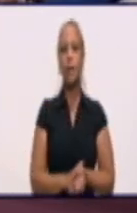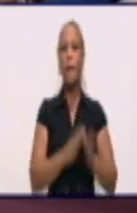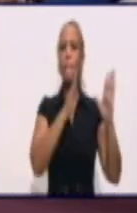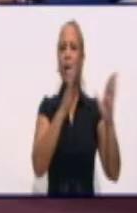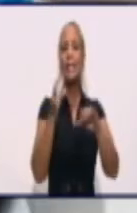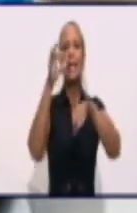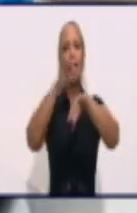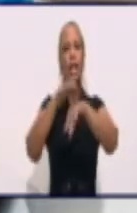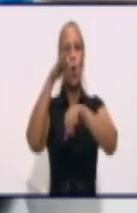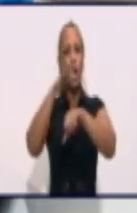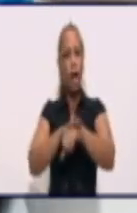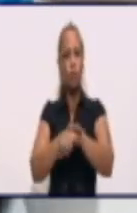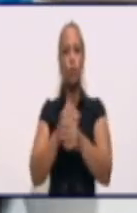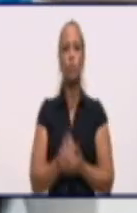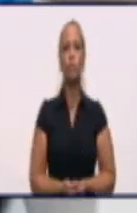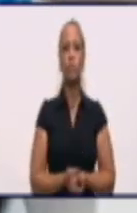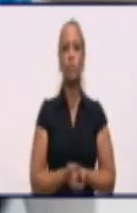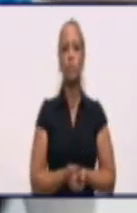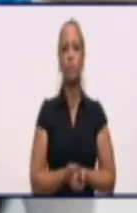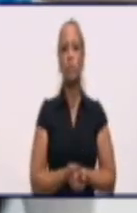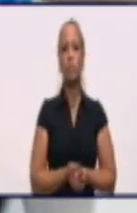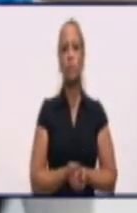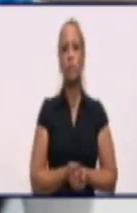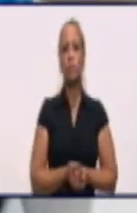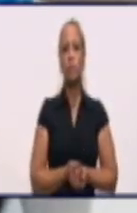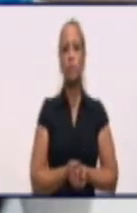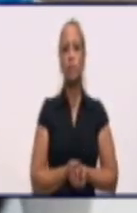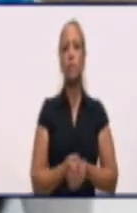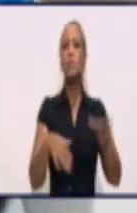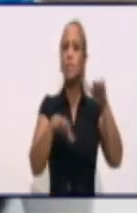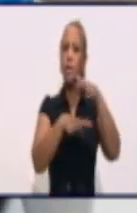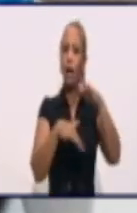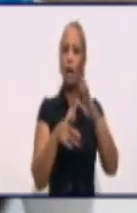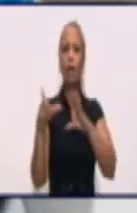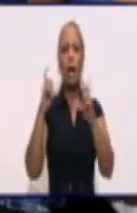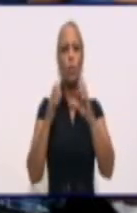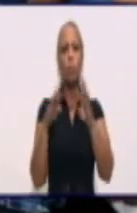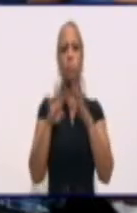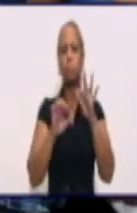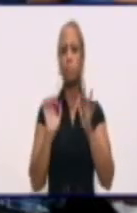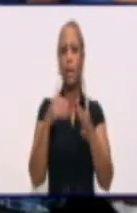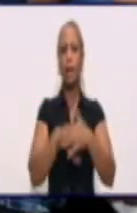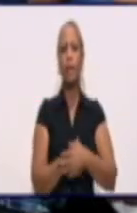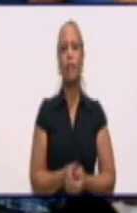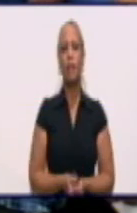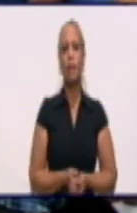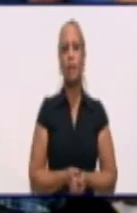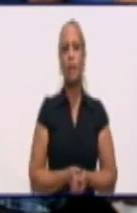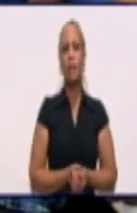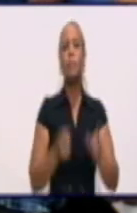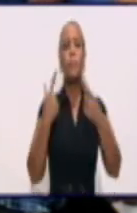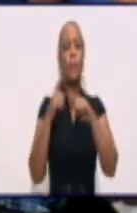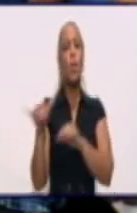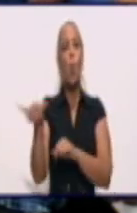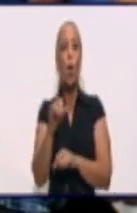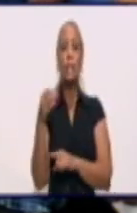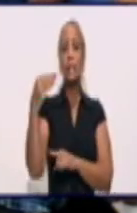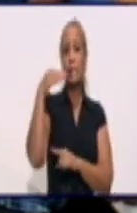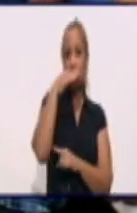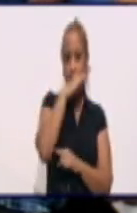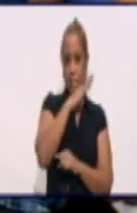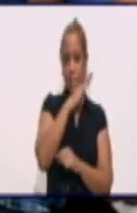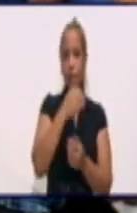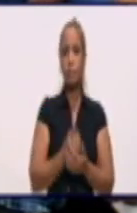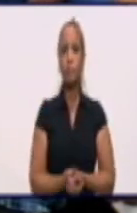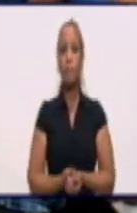de Río Caldo, el 56-60, que coge la zona de Río Caldo, Caldo Embarcadero. En la segunda subestación de Guisa, Horacio